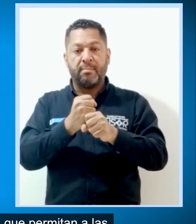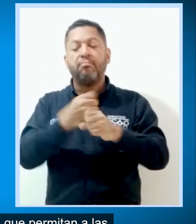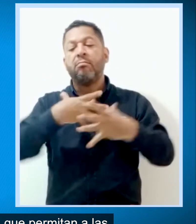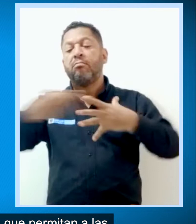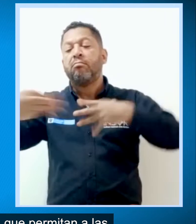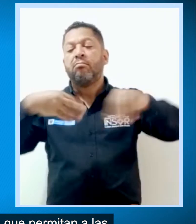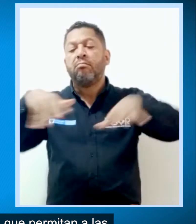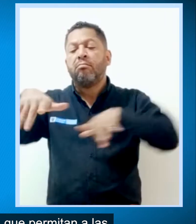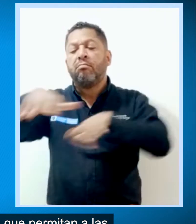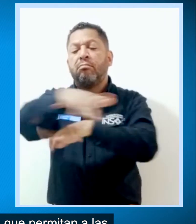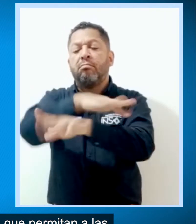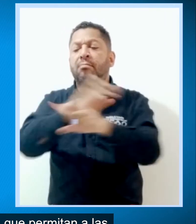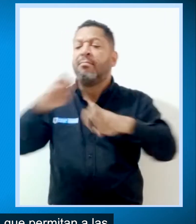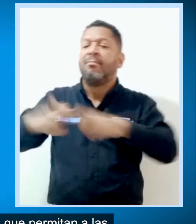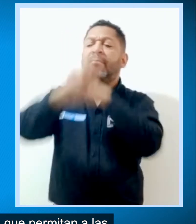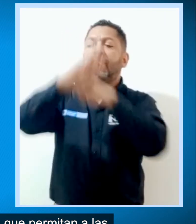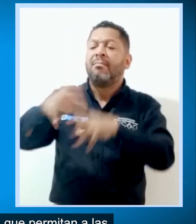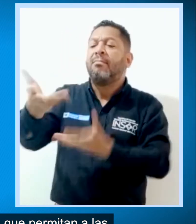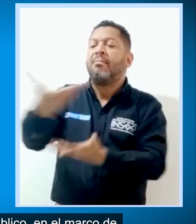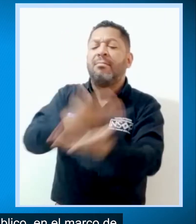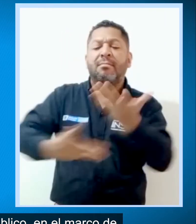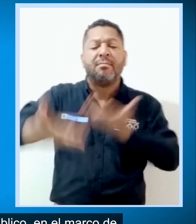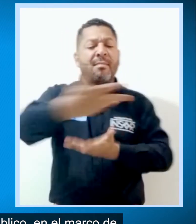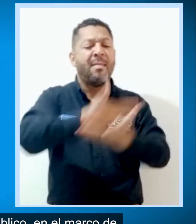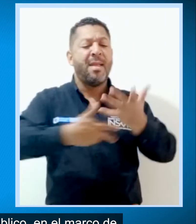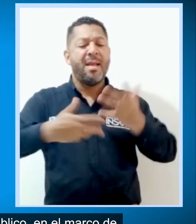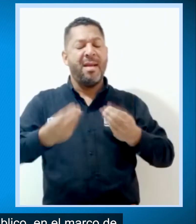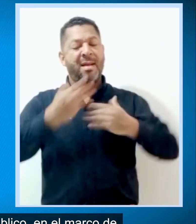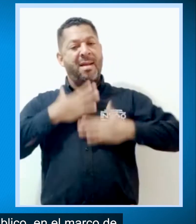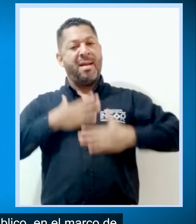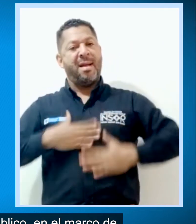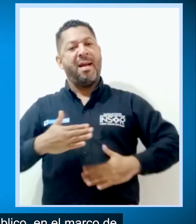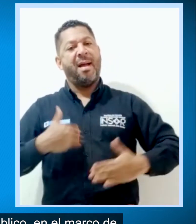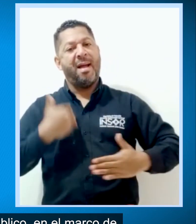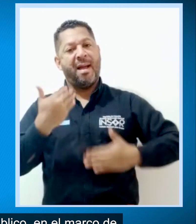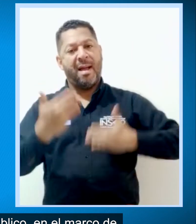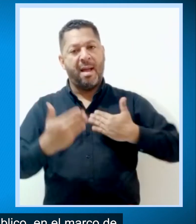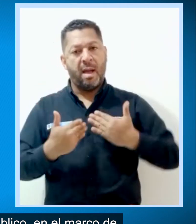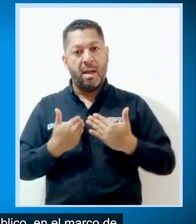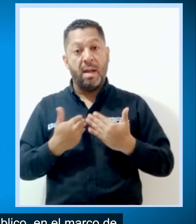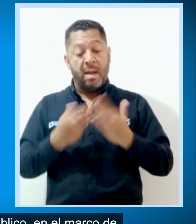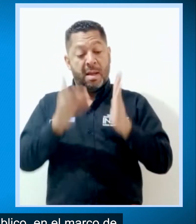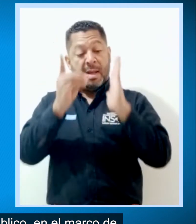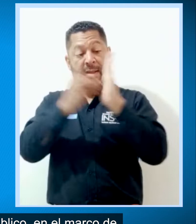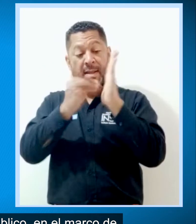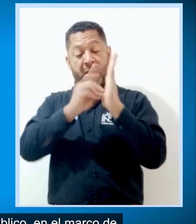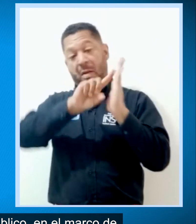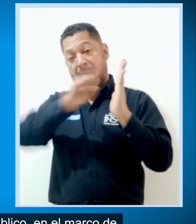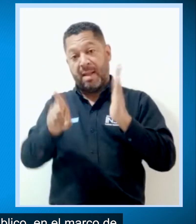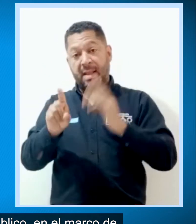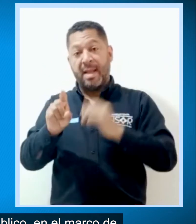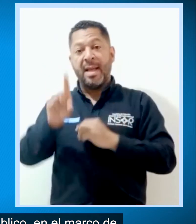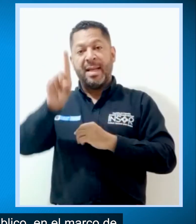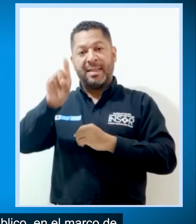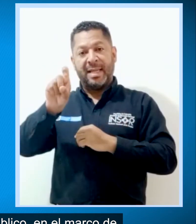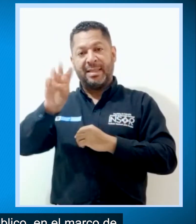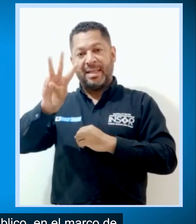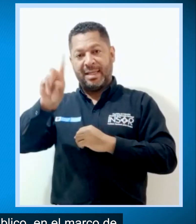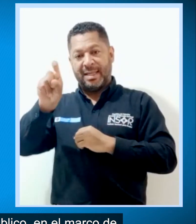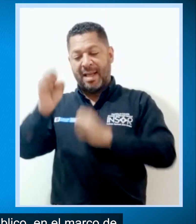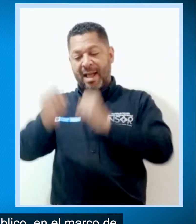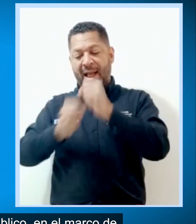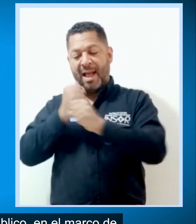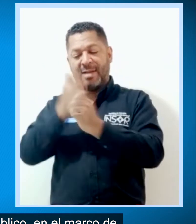adolescentes entre los 6 y 17 años el disfrute de la salida al espacio público en el marco de lo